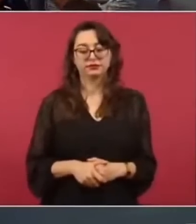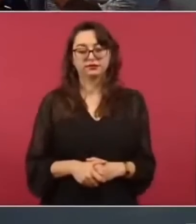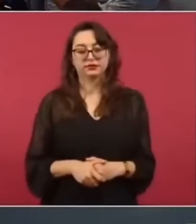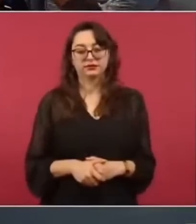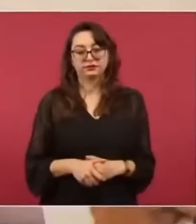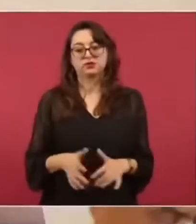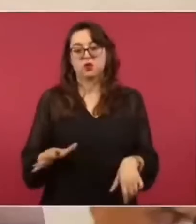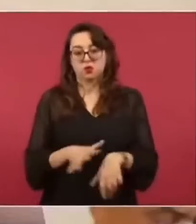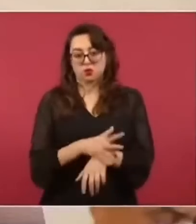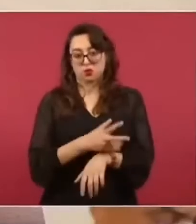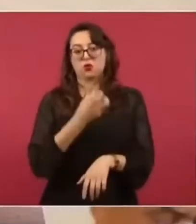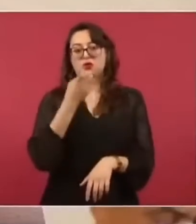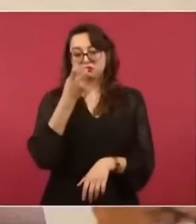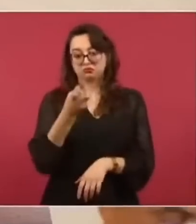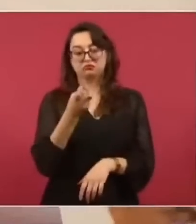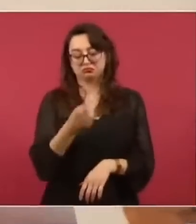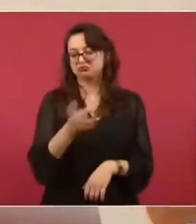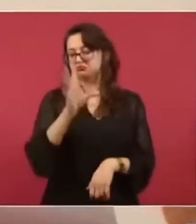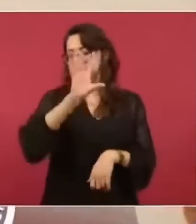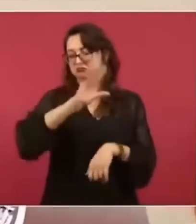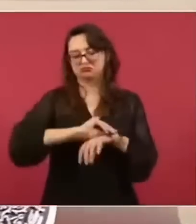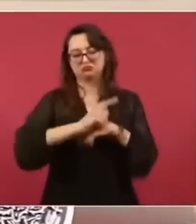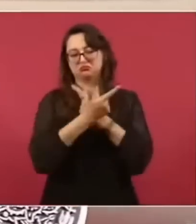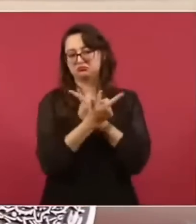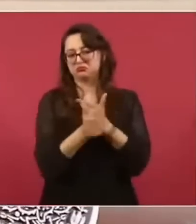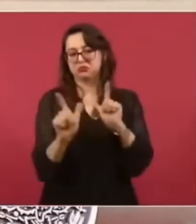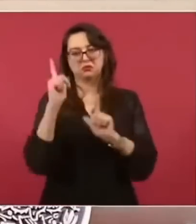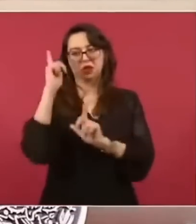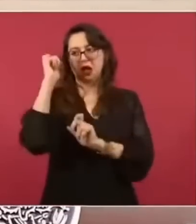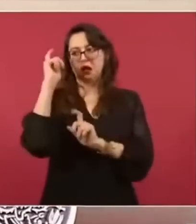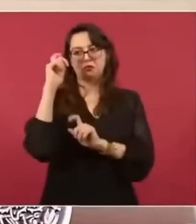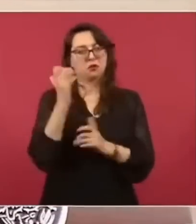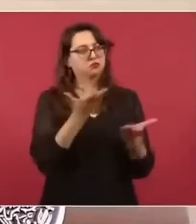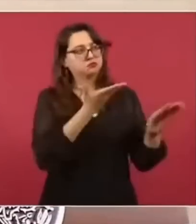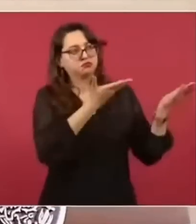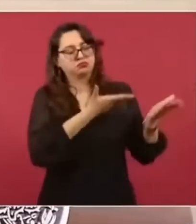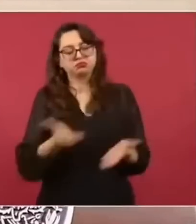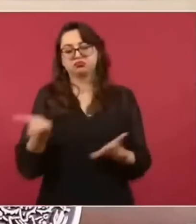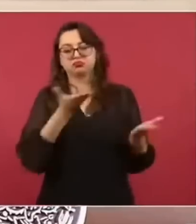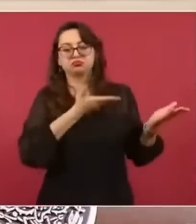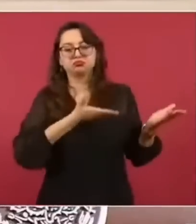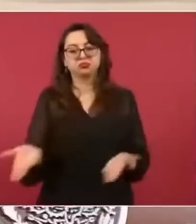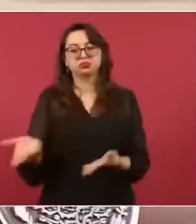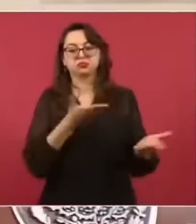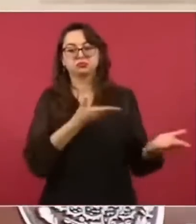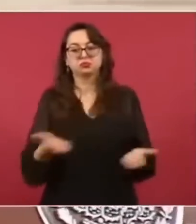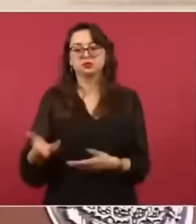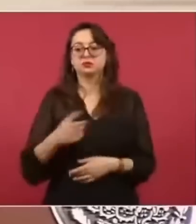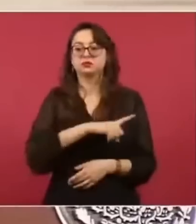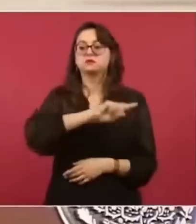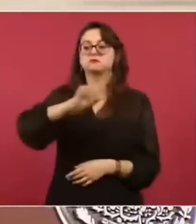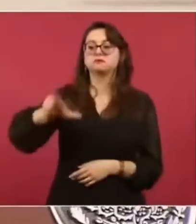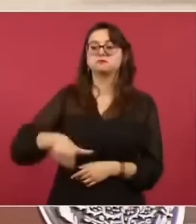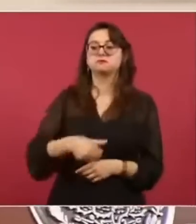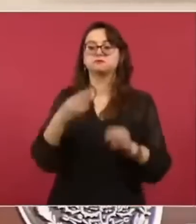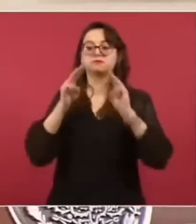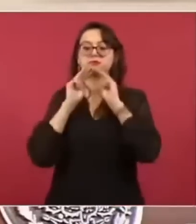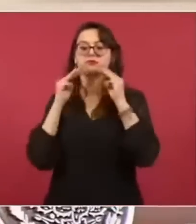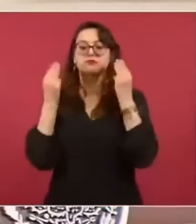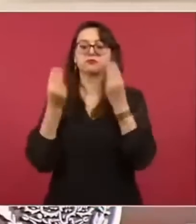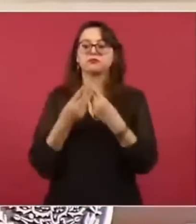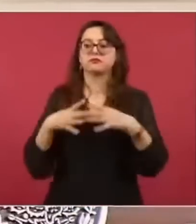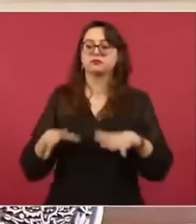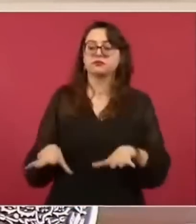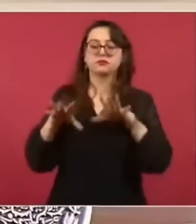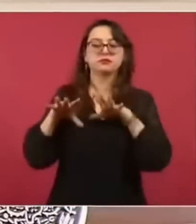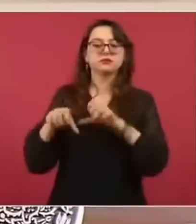iban a poder capturar a